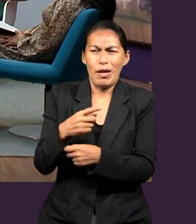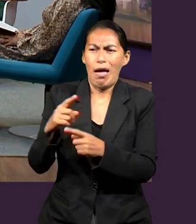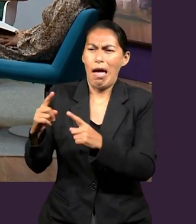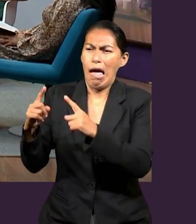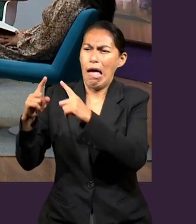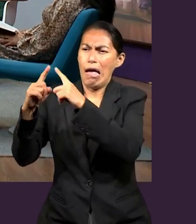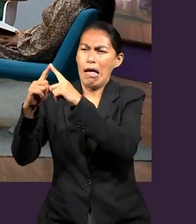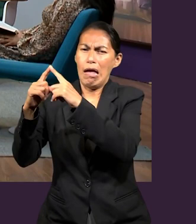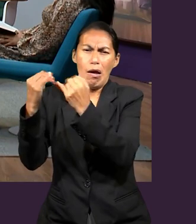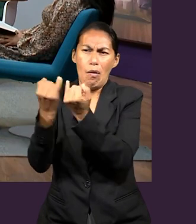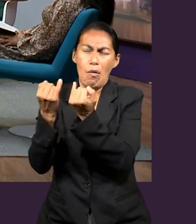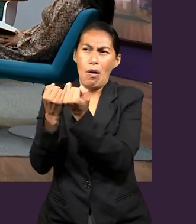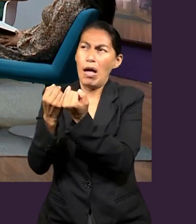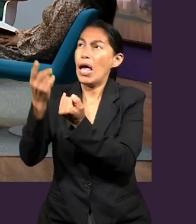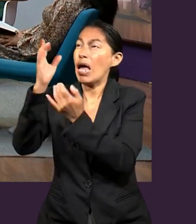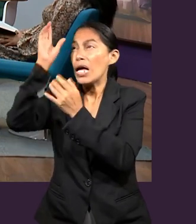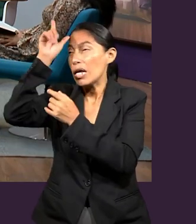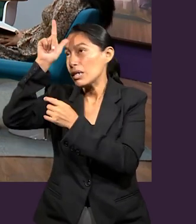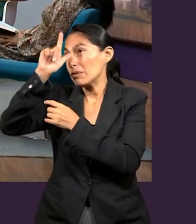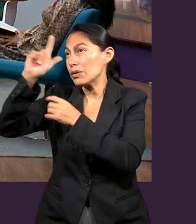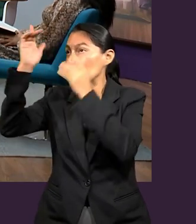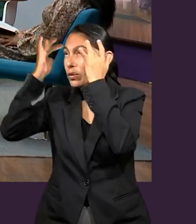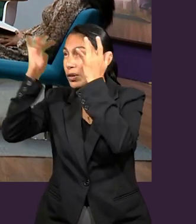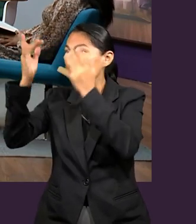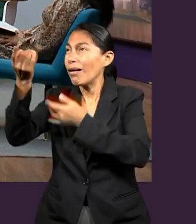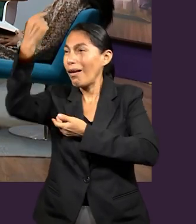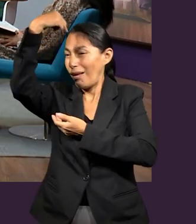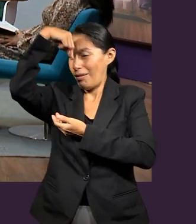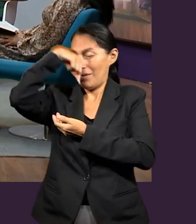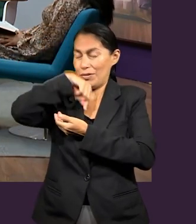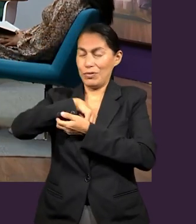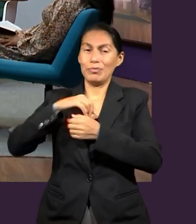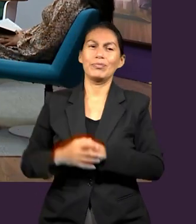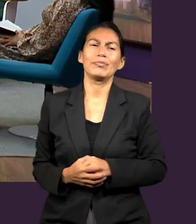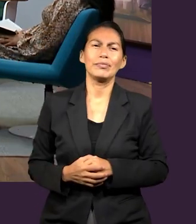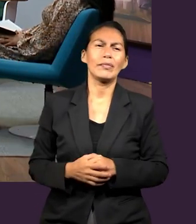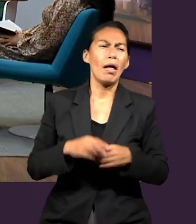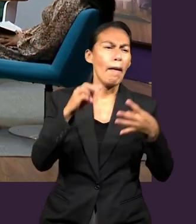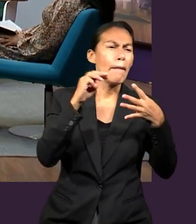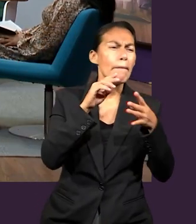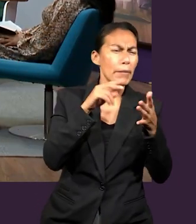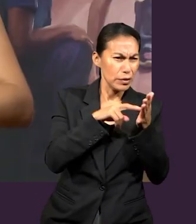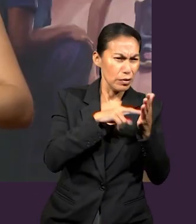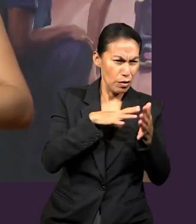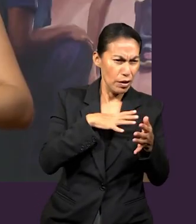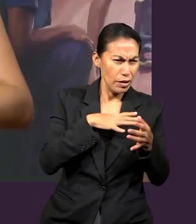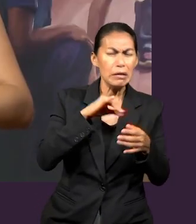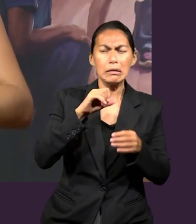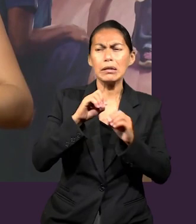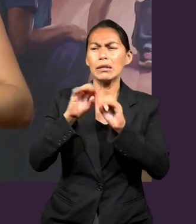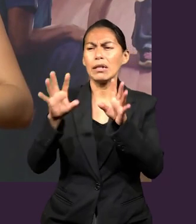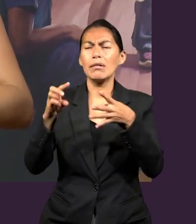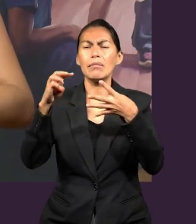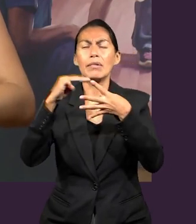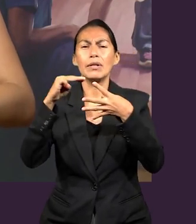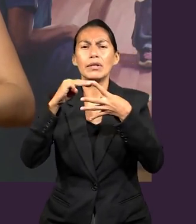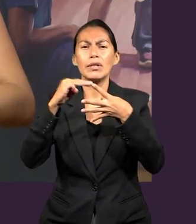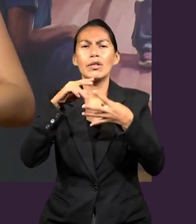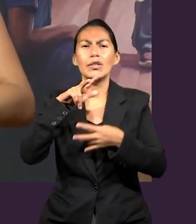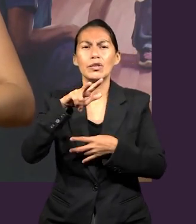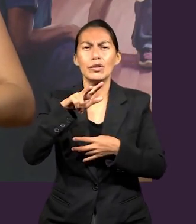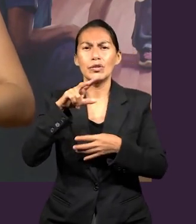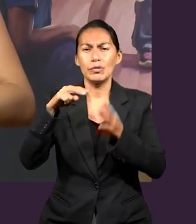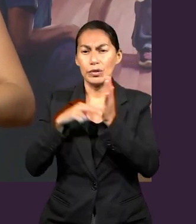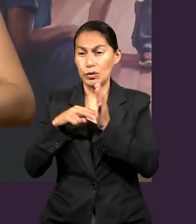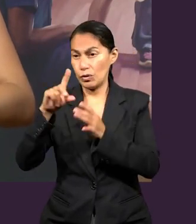a que podamos ser un templo viviente. Y creo que hay un versículo que nos recuerda eso, ¿no, Sonia? Claro, se encuentra en Mateo capítulo